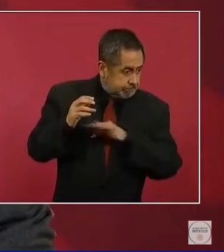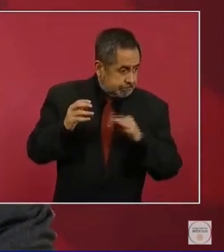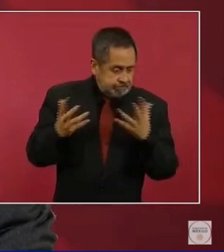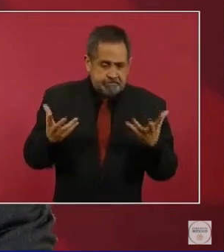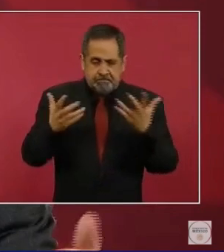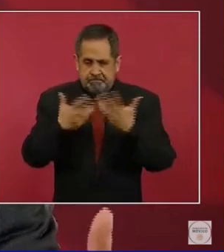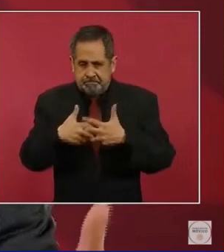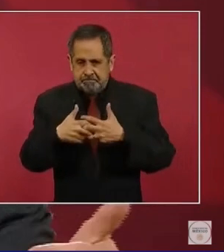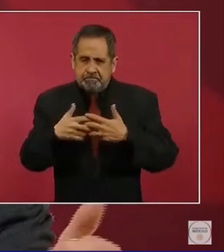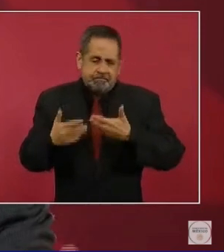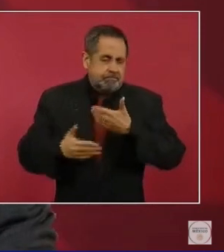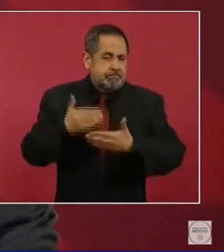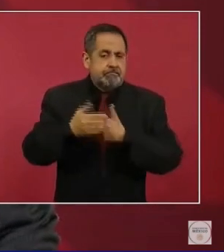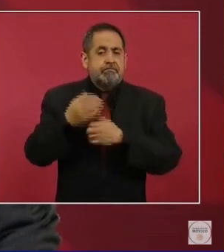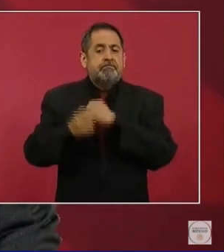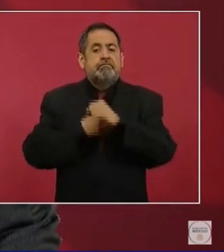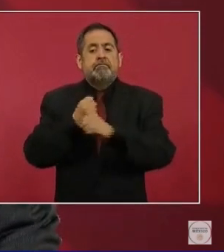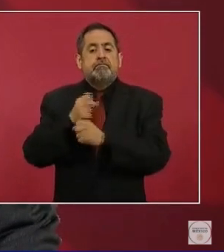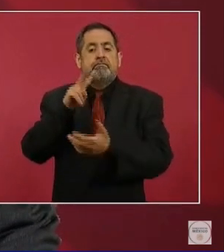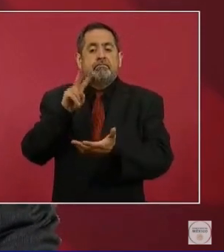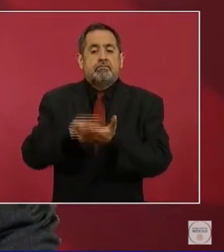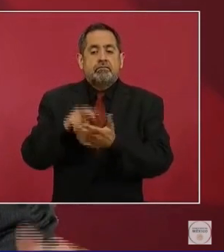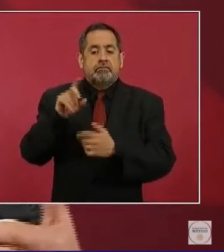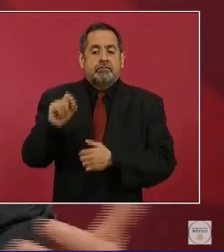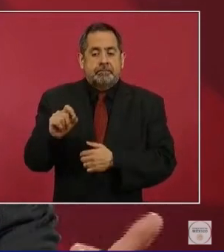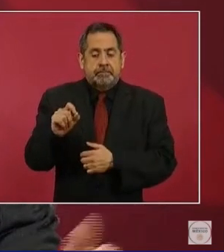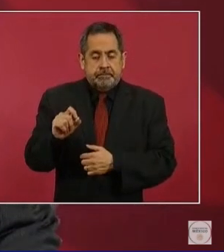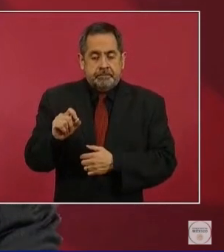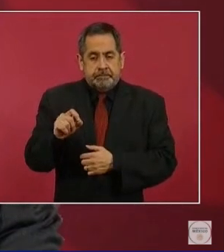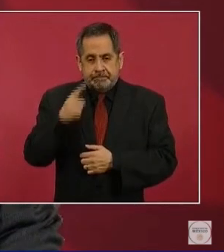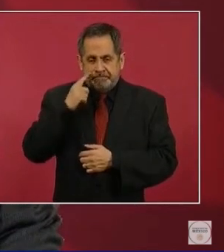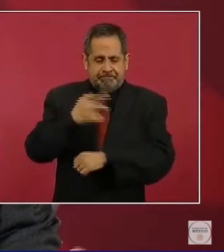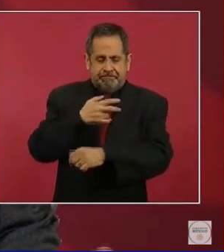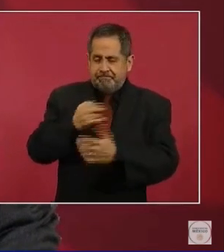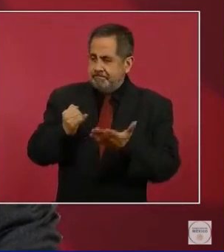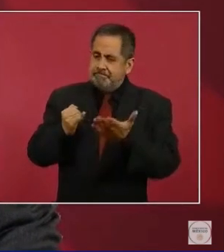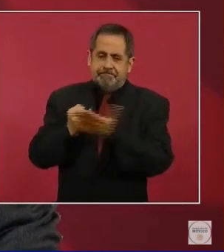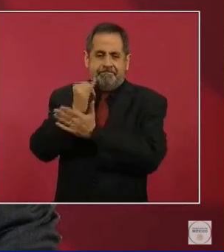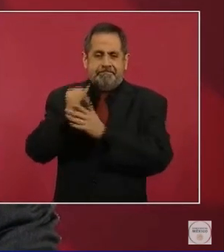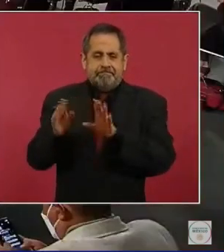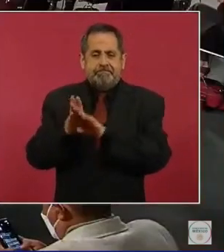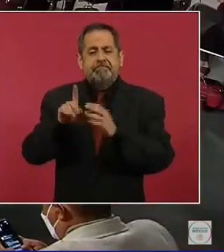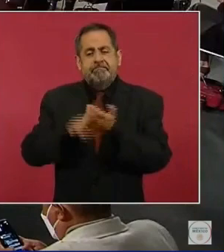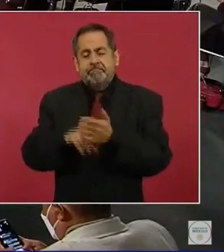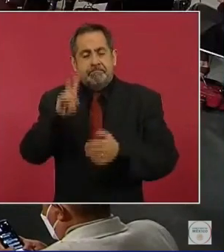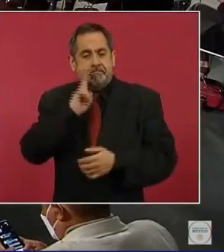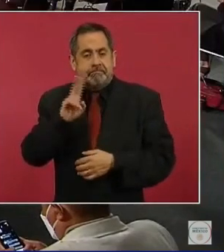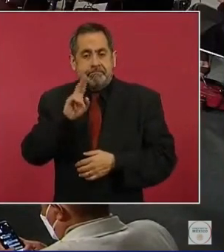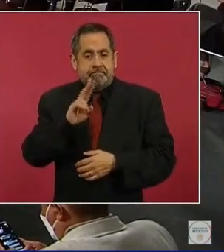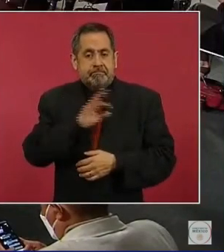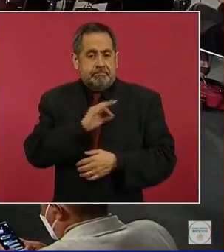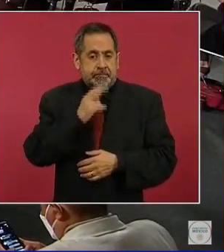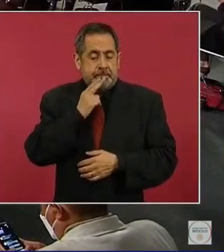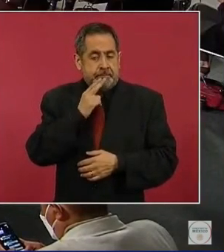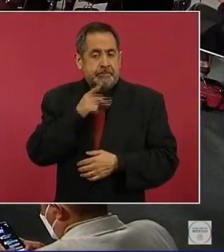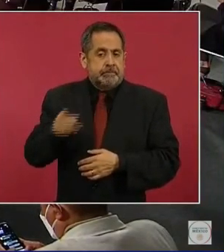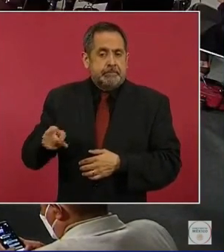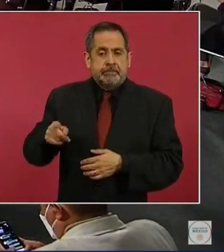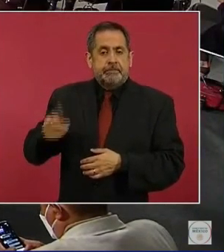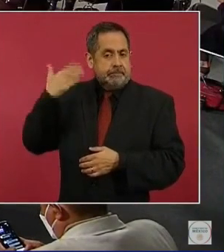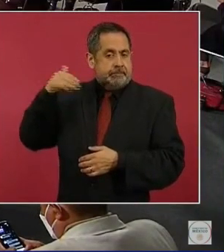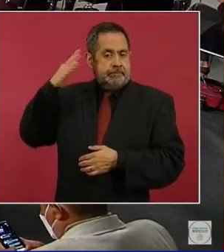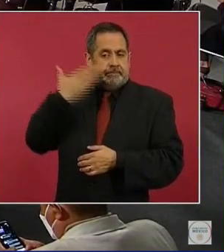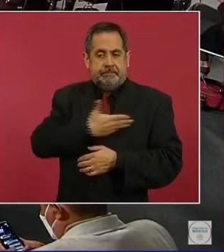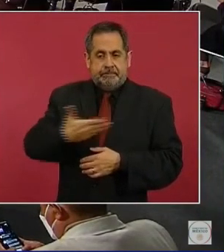Durante 2020 se tomaron las decisiones sobre el potencial uso. En su momento el presidente instruyó